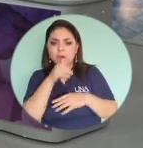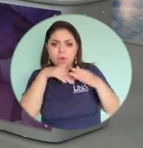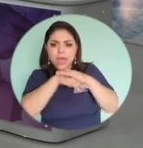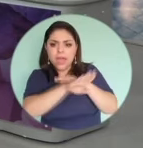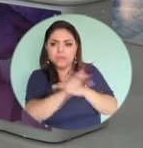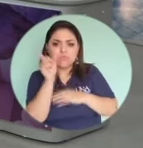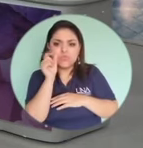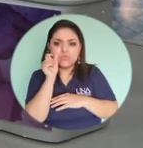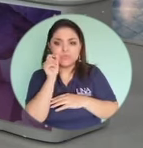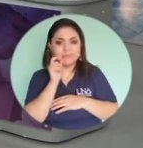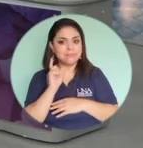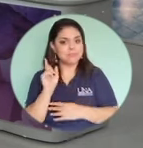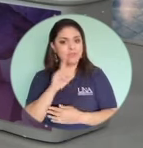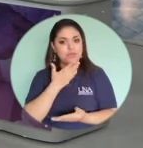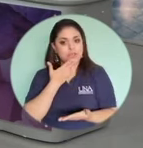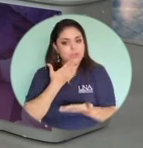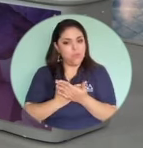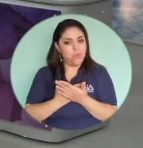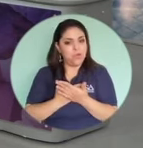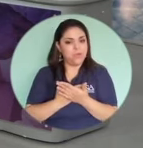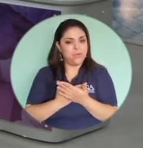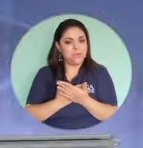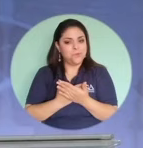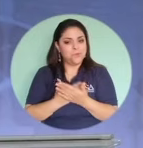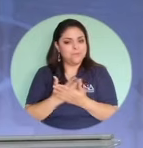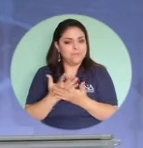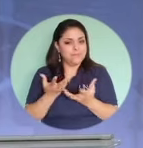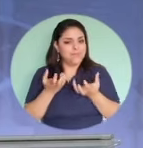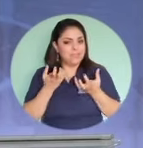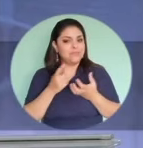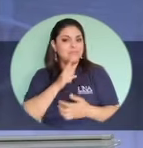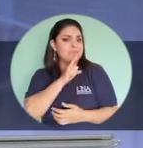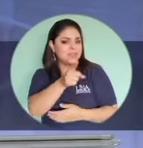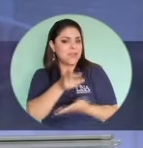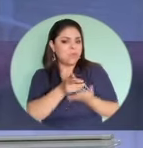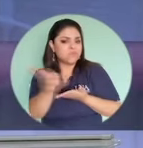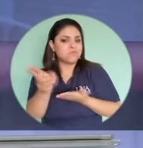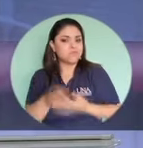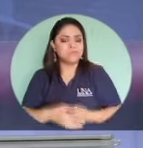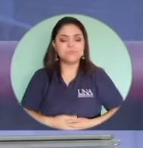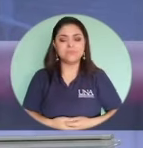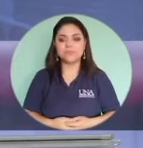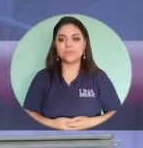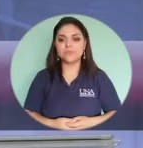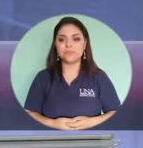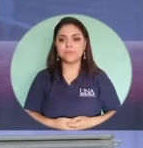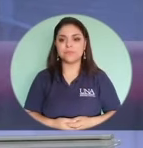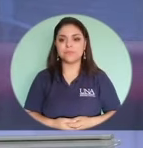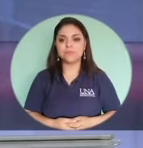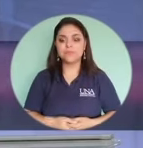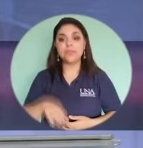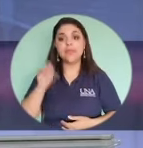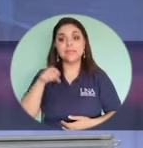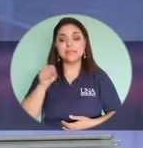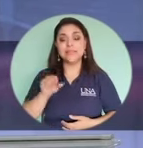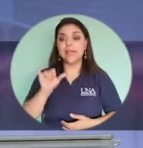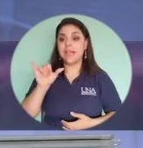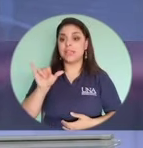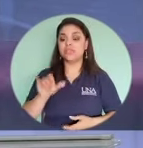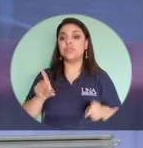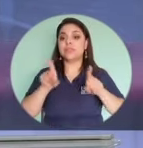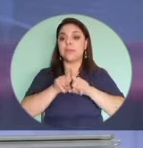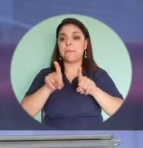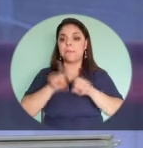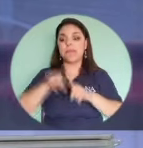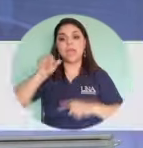espacio a una a una asamblea no va a tener buenas no va a tener muy buenas intenciones le voy a decir y eso también va en la otra